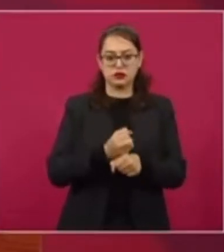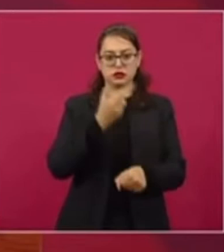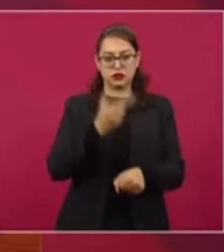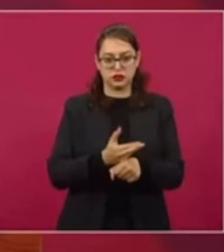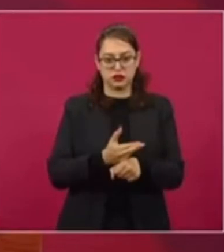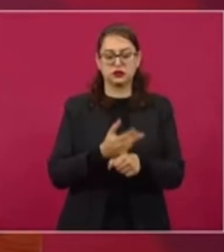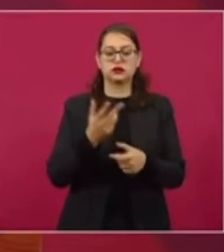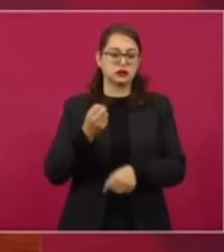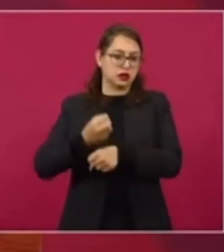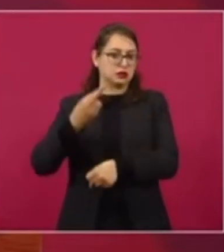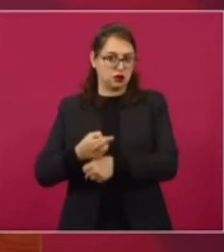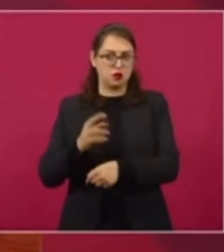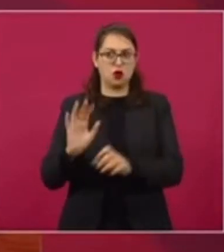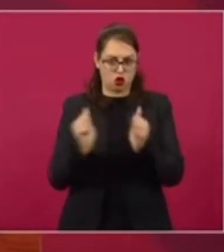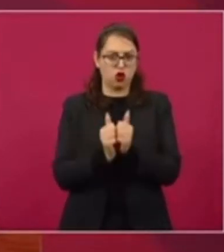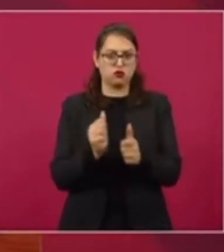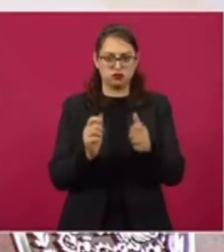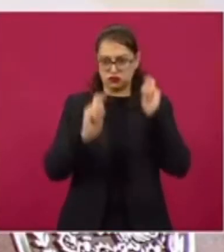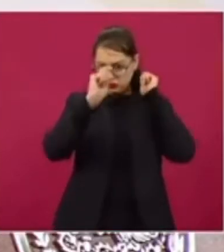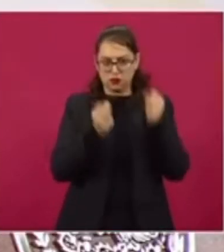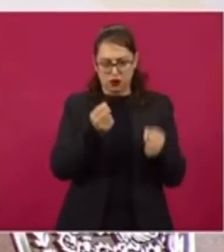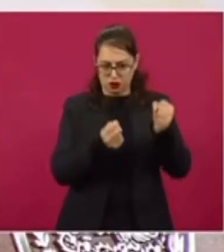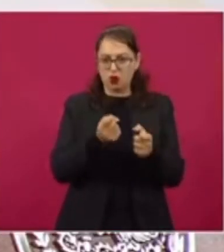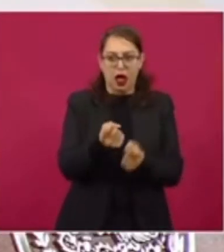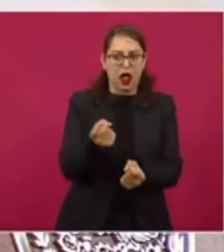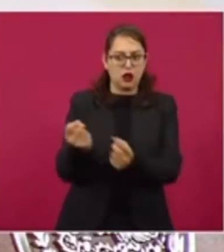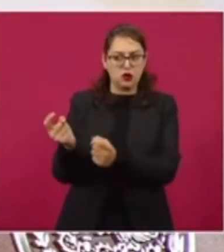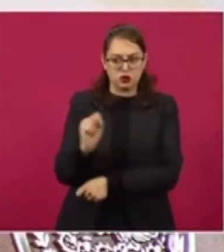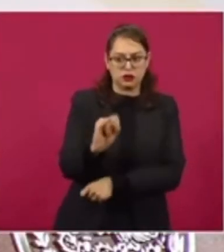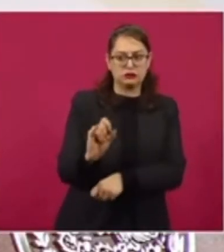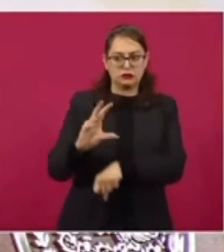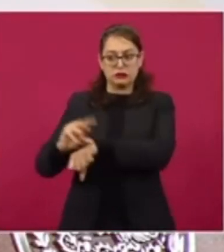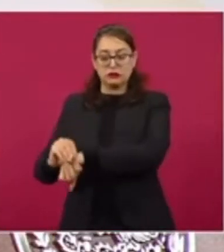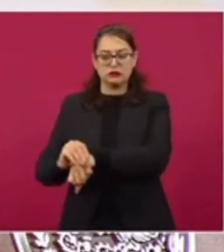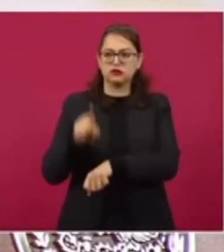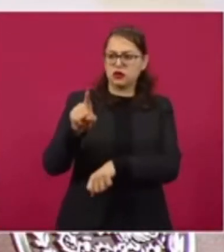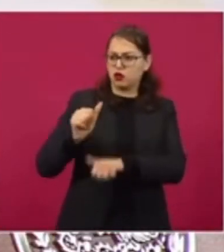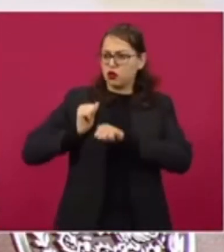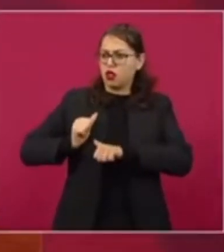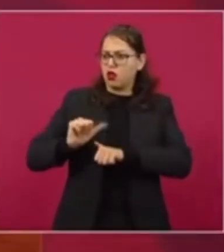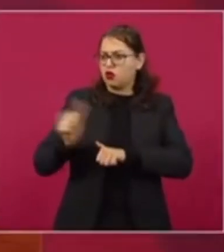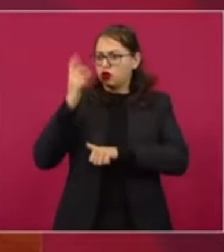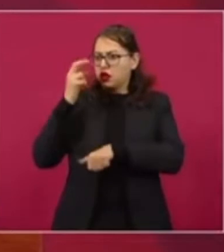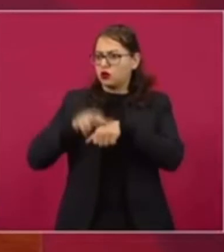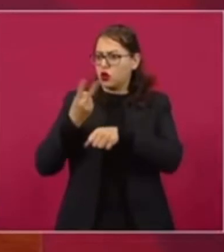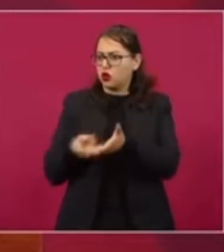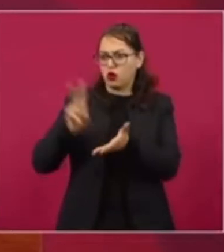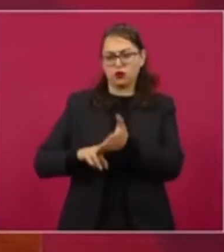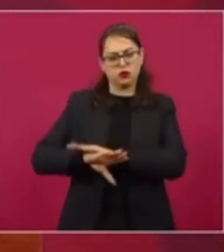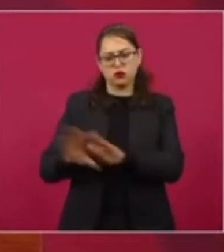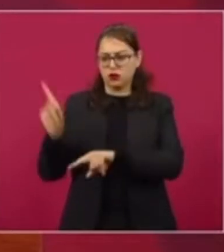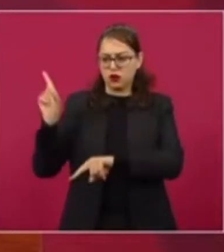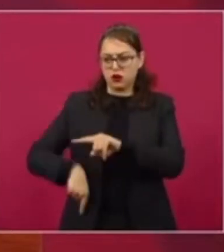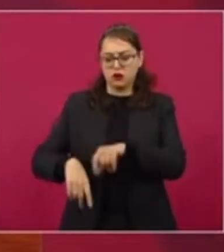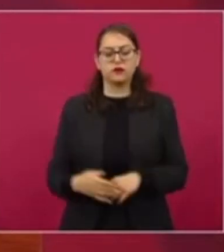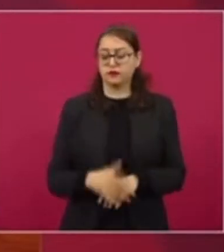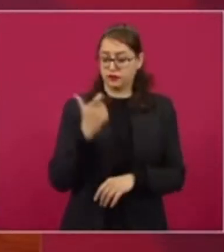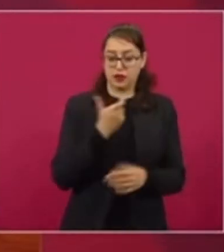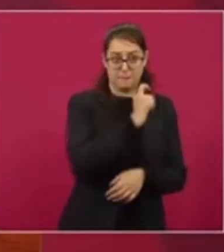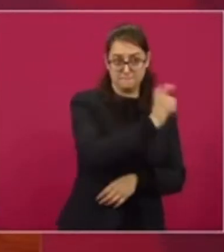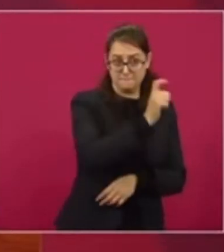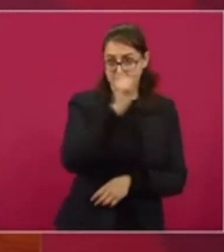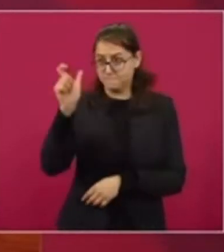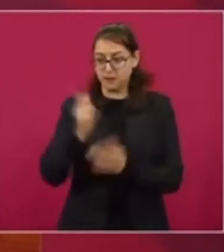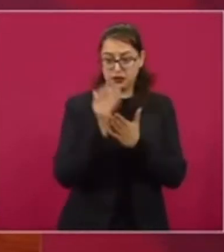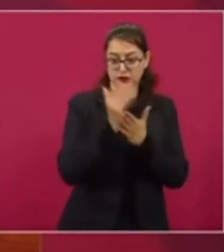subsecretarios y sus superiores, y se eliminaron las plazas de dirección general adjunta. Se redujeron los sueldos comenzando por el presidente de la república, en